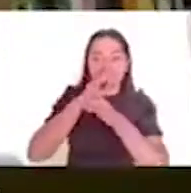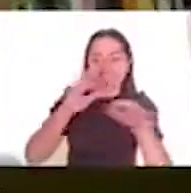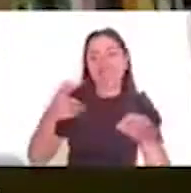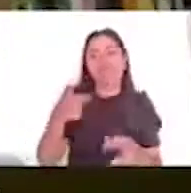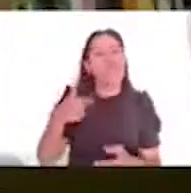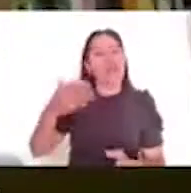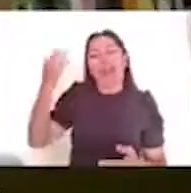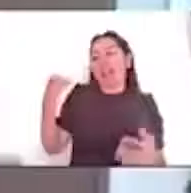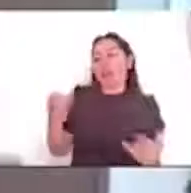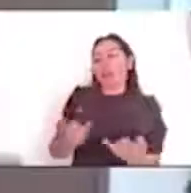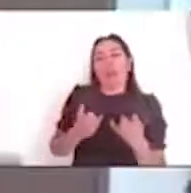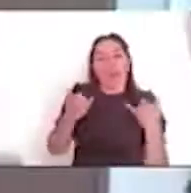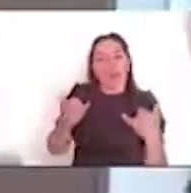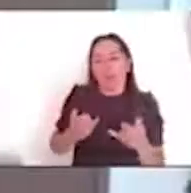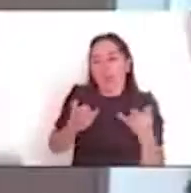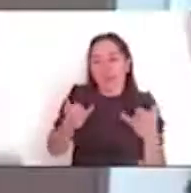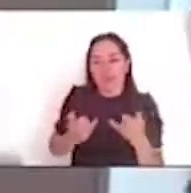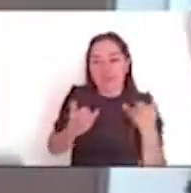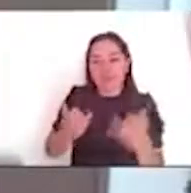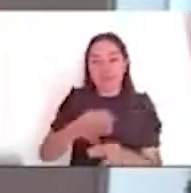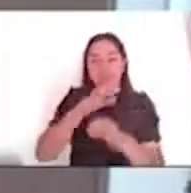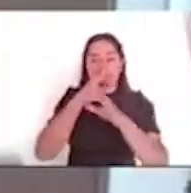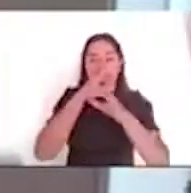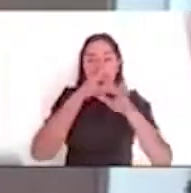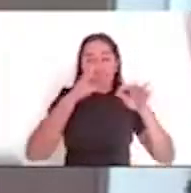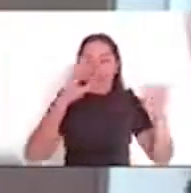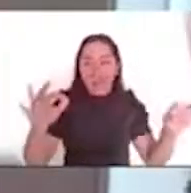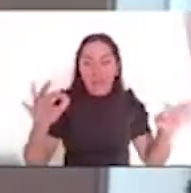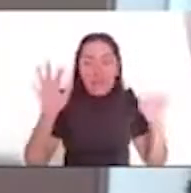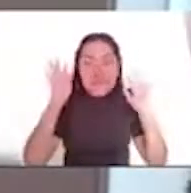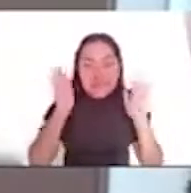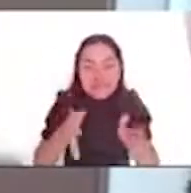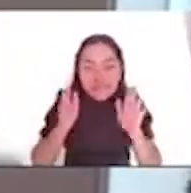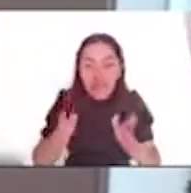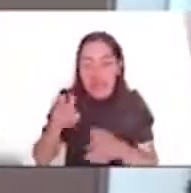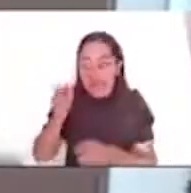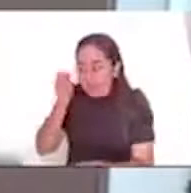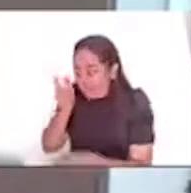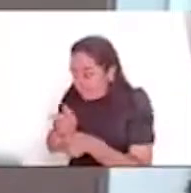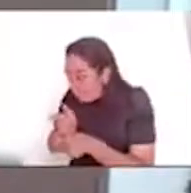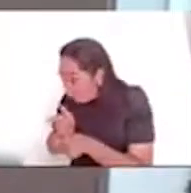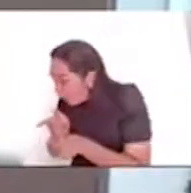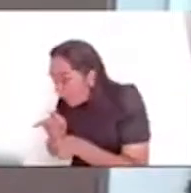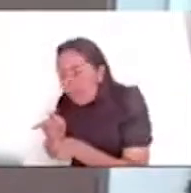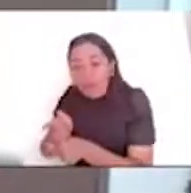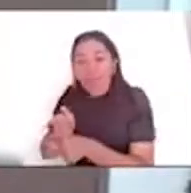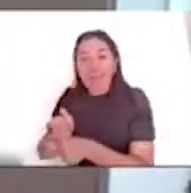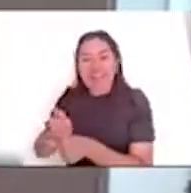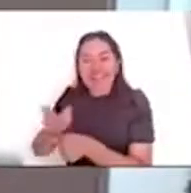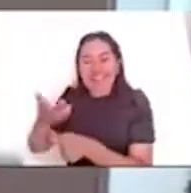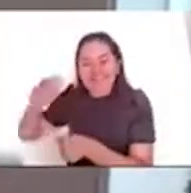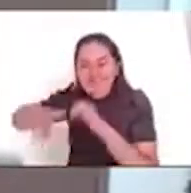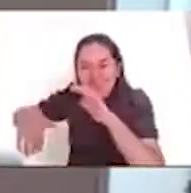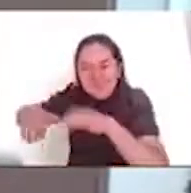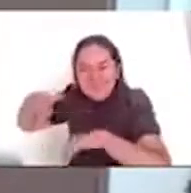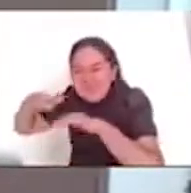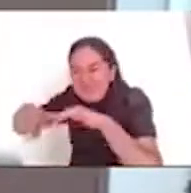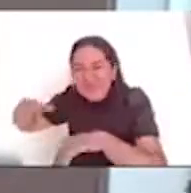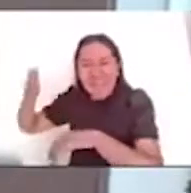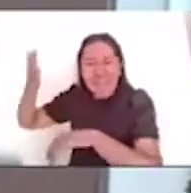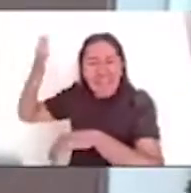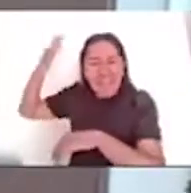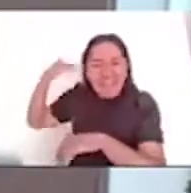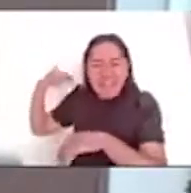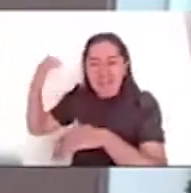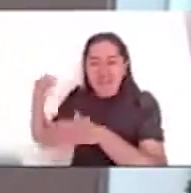Cuando, cuando se da la noticia de que finalmente se descubre los vestigios, ya las, las estructuras del